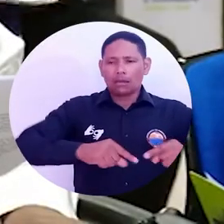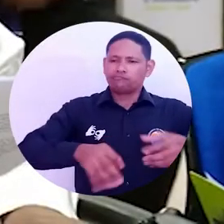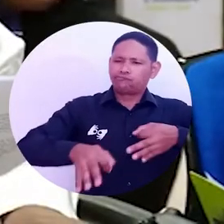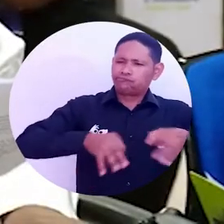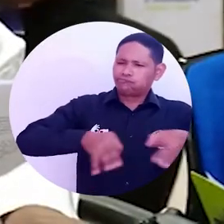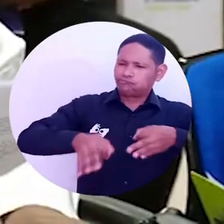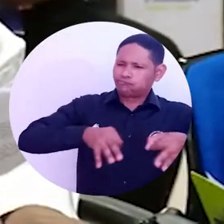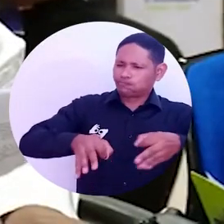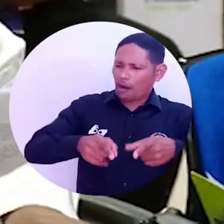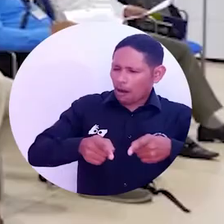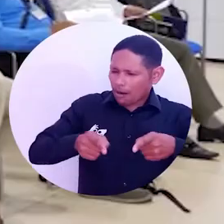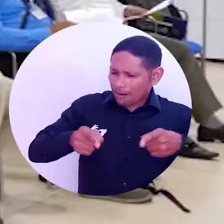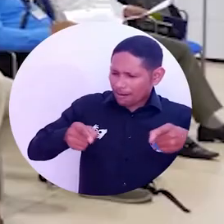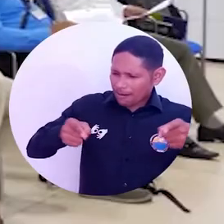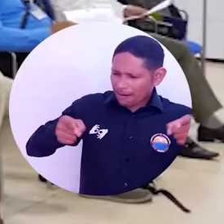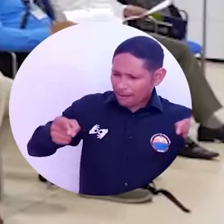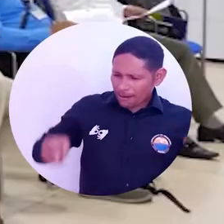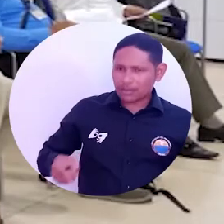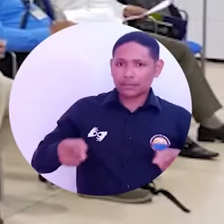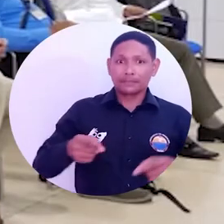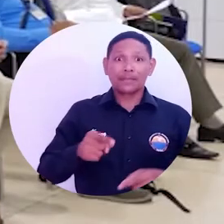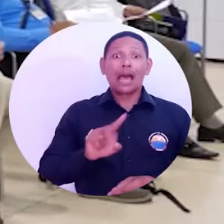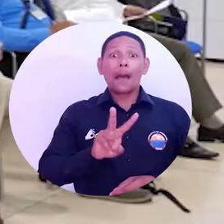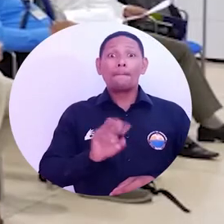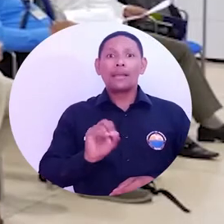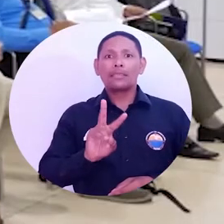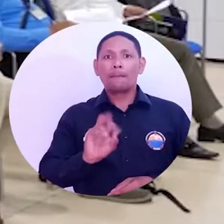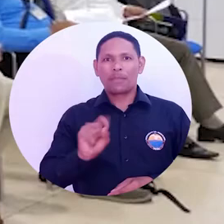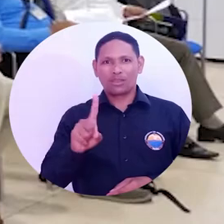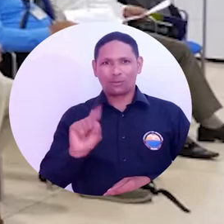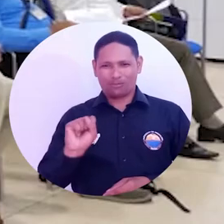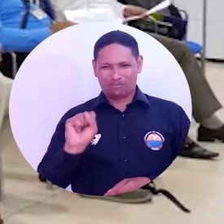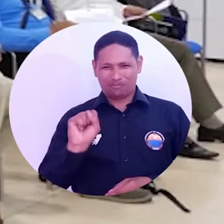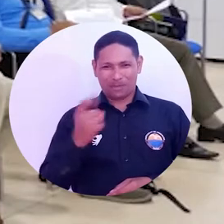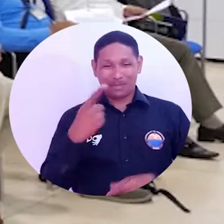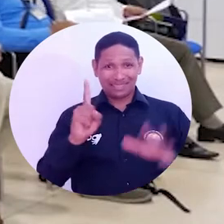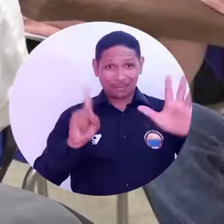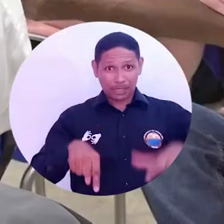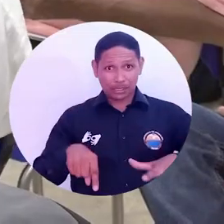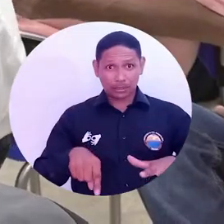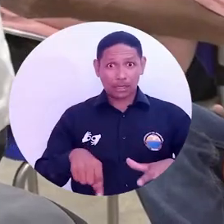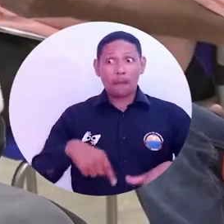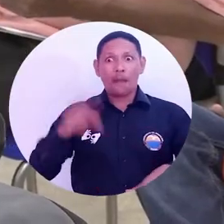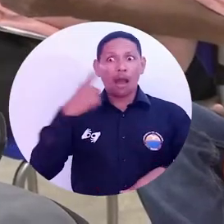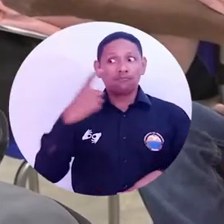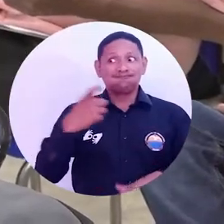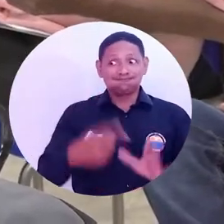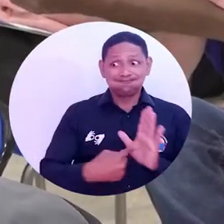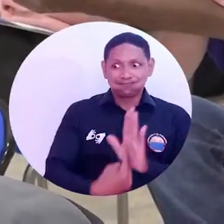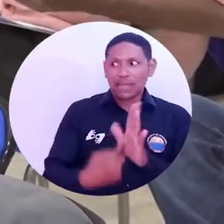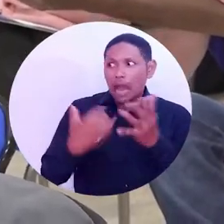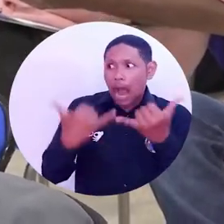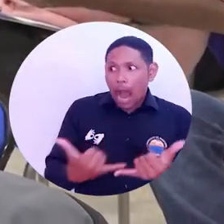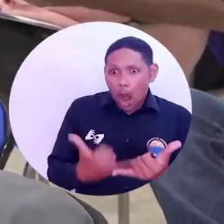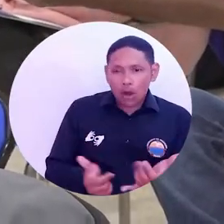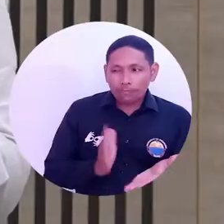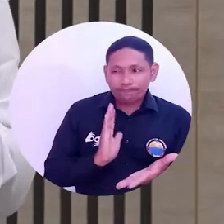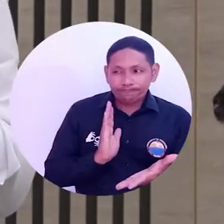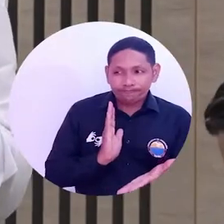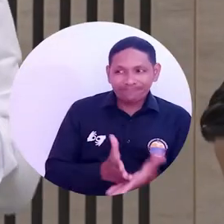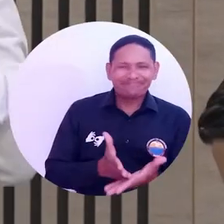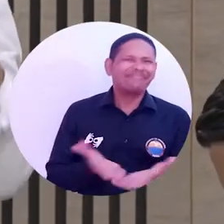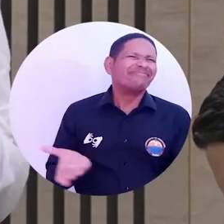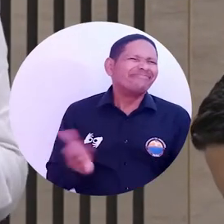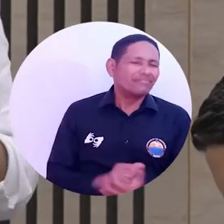camino para lograr el alivio financiero en el periodo 2021-1, enfatizando en la coyuntura que existe con relación a los